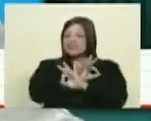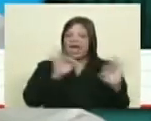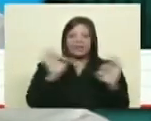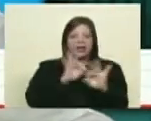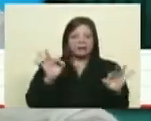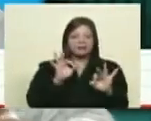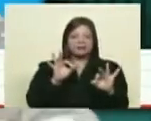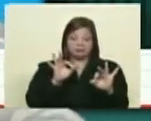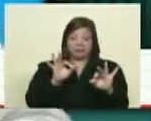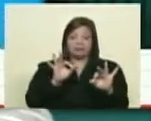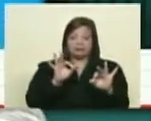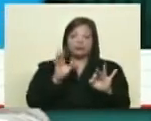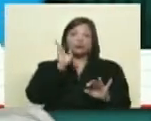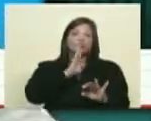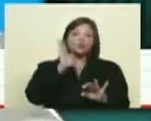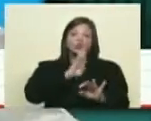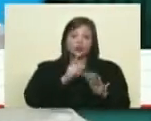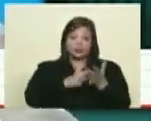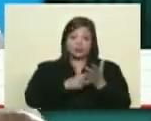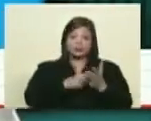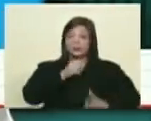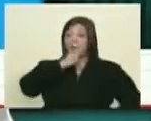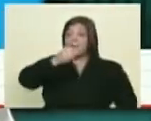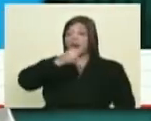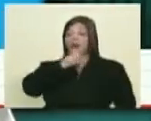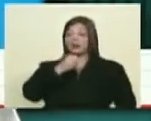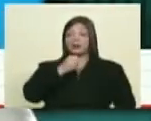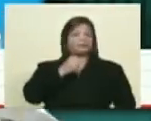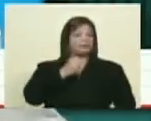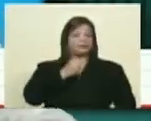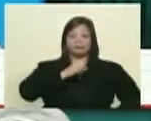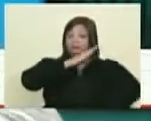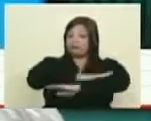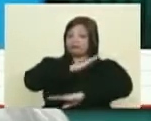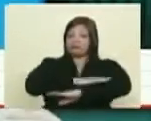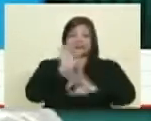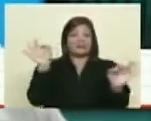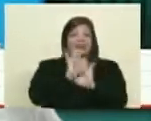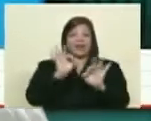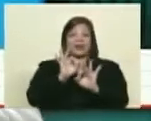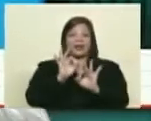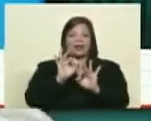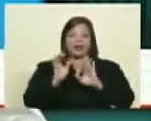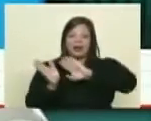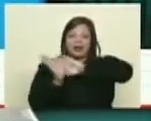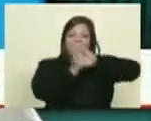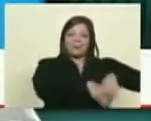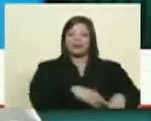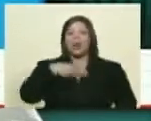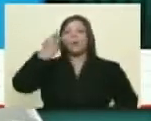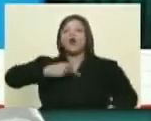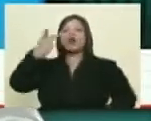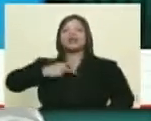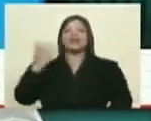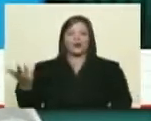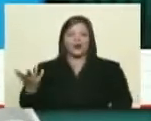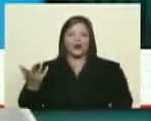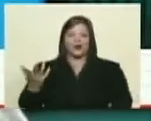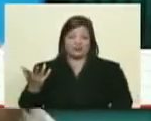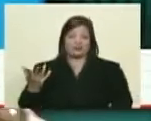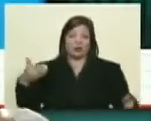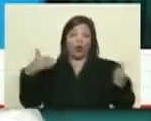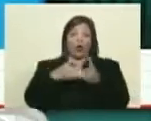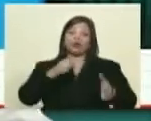y que ha dejado de ser periodista porque ya no se comporta como tal sino que es un activista político y por lo tanto va en